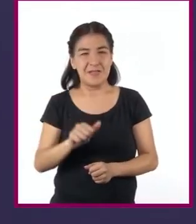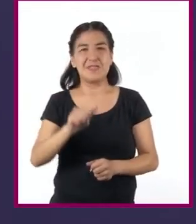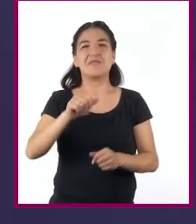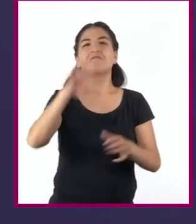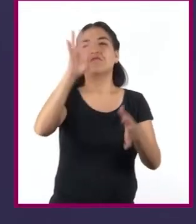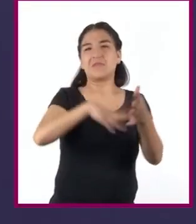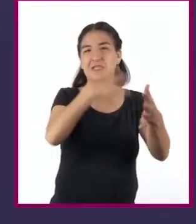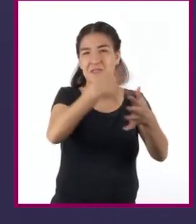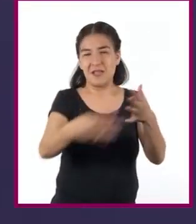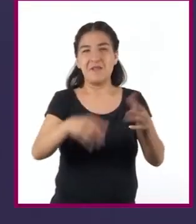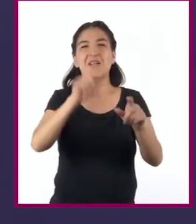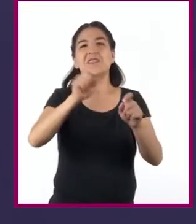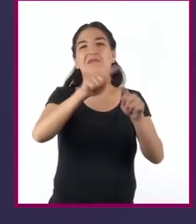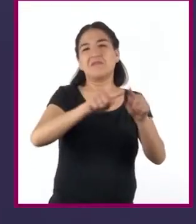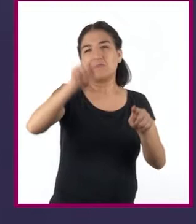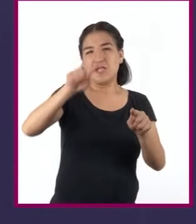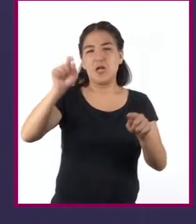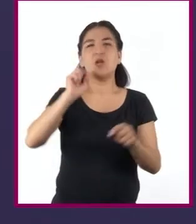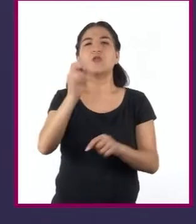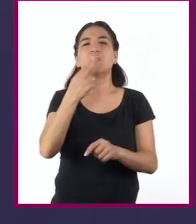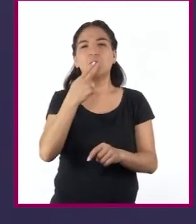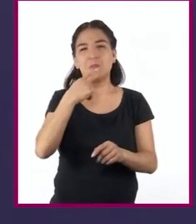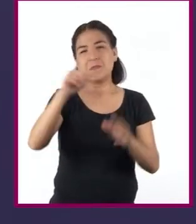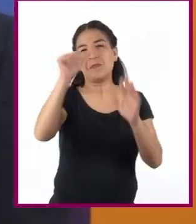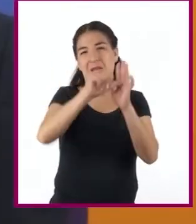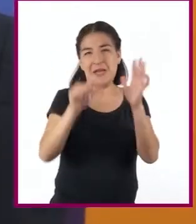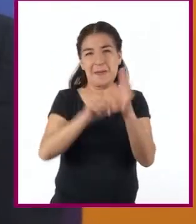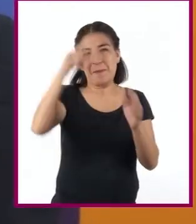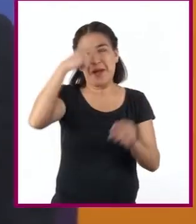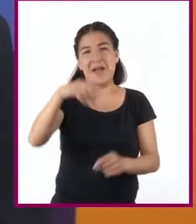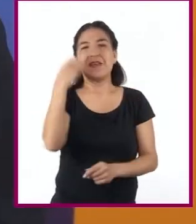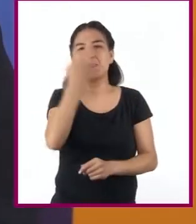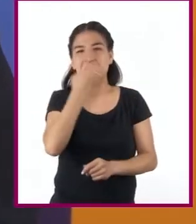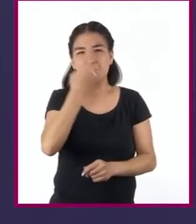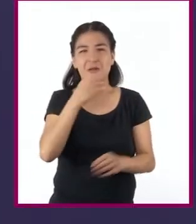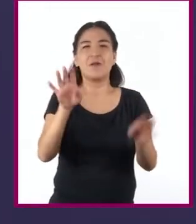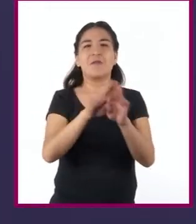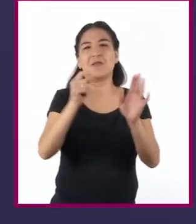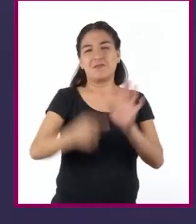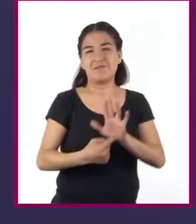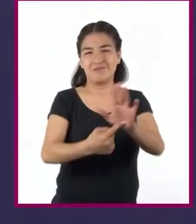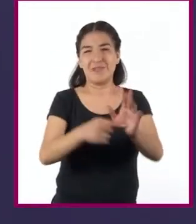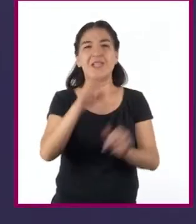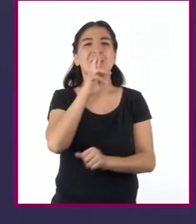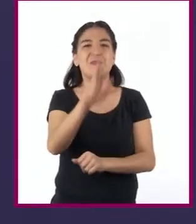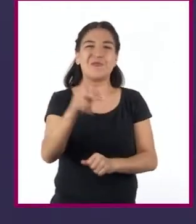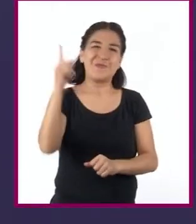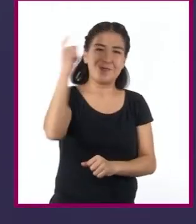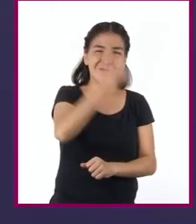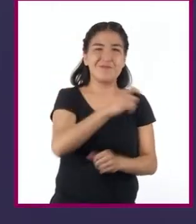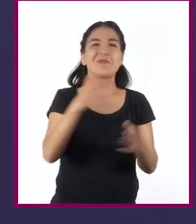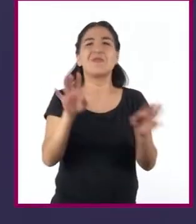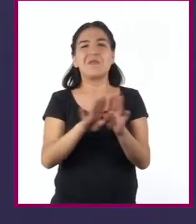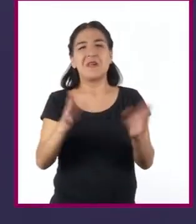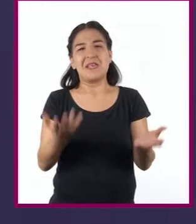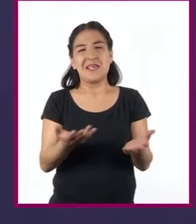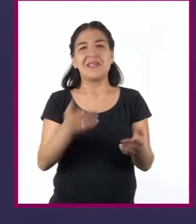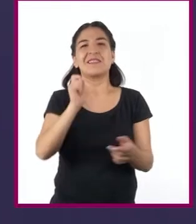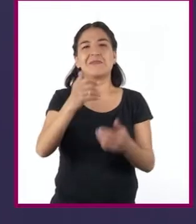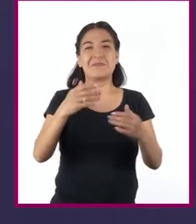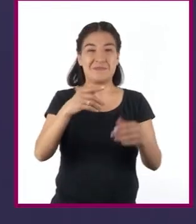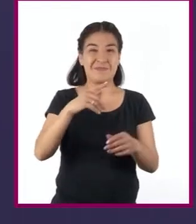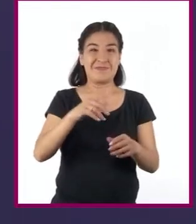gráficos se usan en artículos académicos para presentar resultados complejos de una manera fácil y